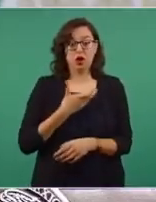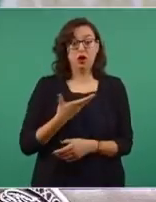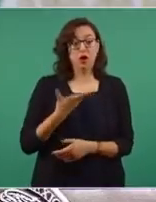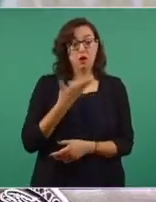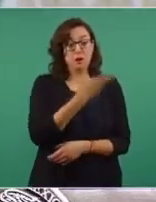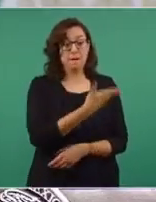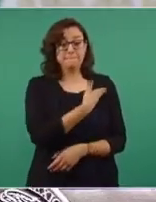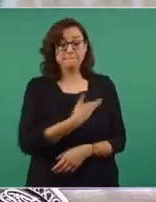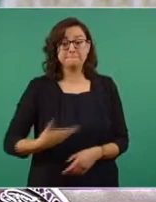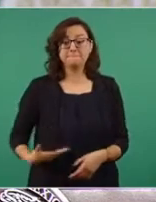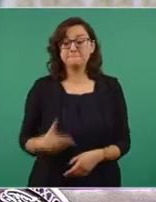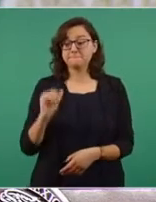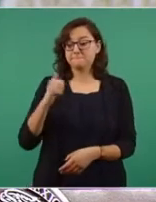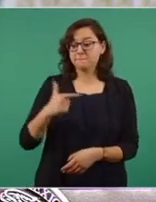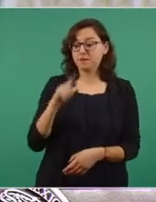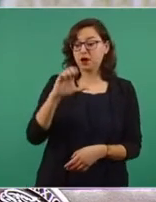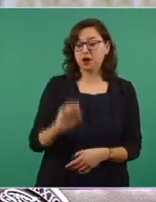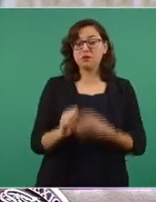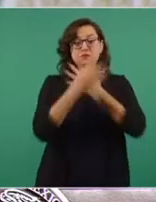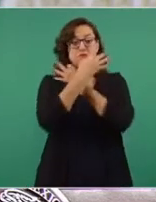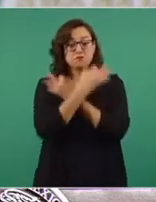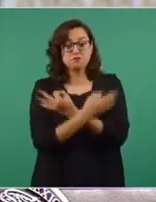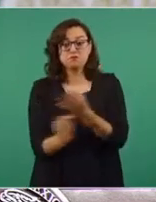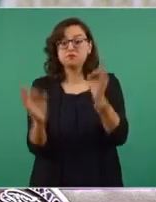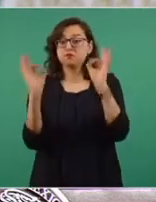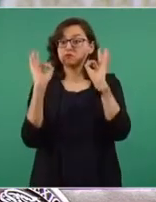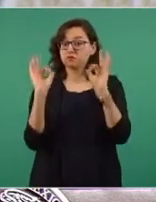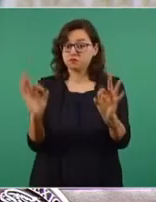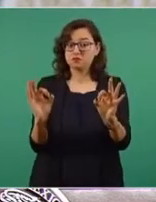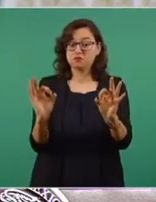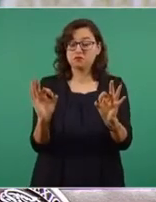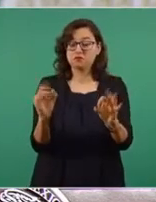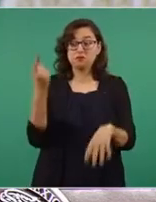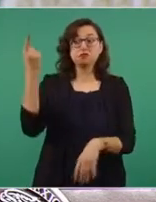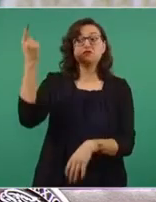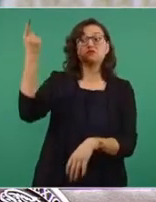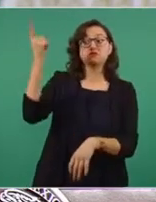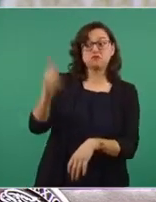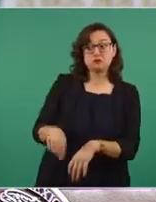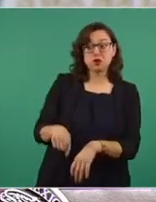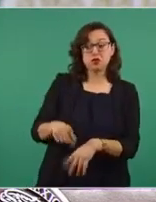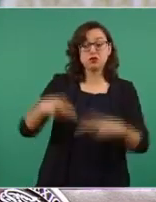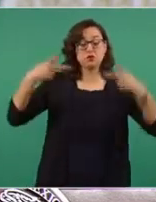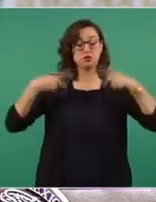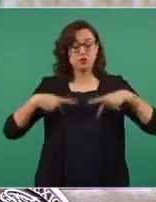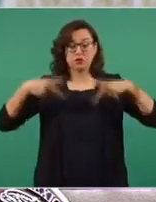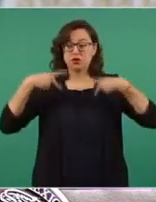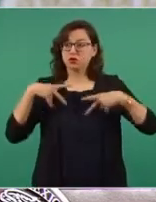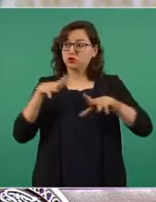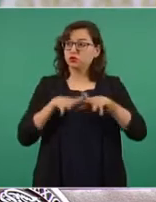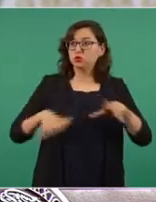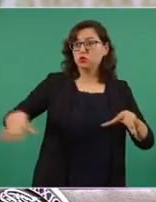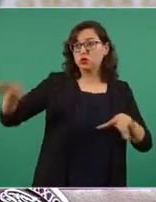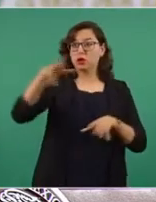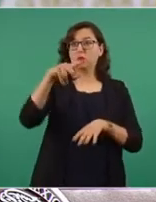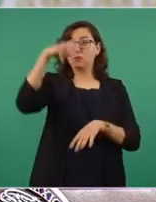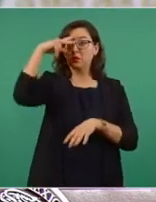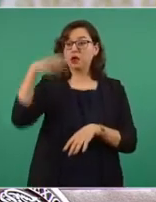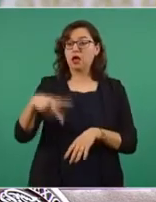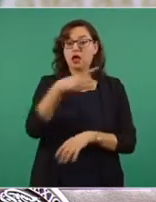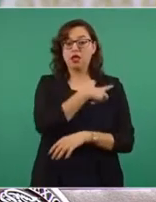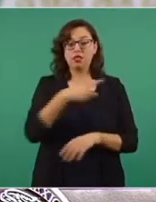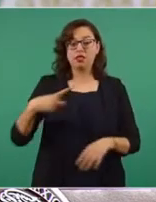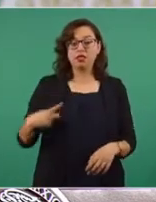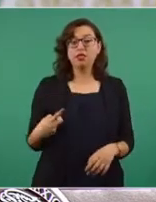Obrador dejó claro que el encargo, garantizar a los mexicanos y mexicanas atención